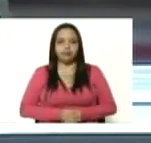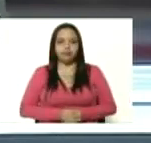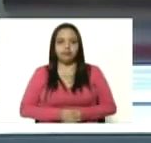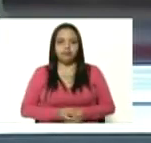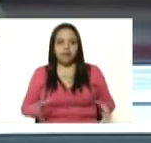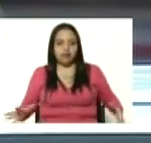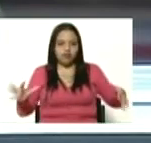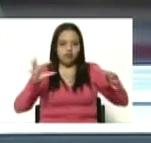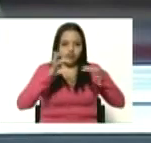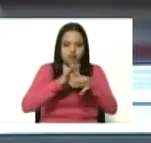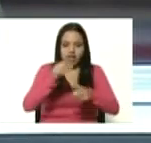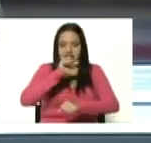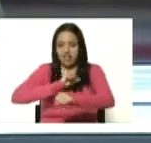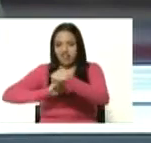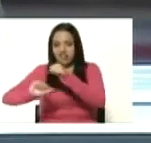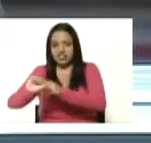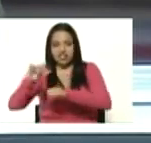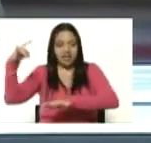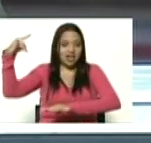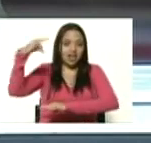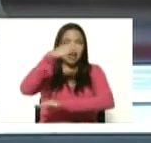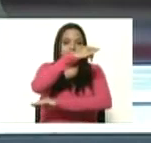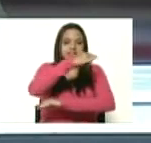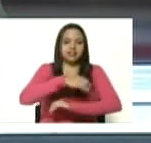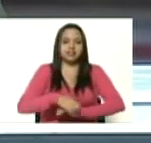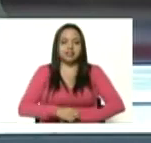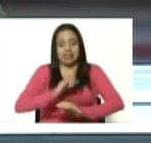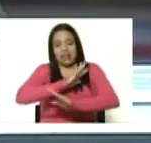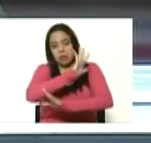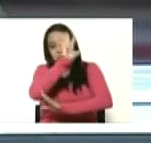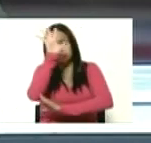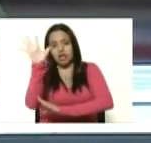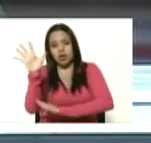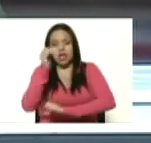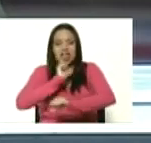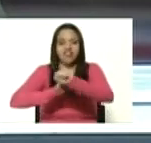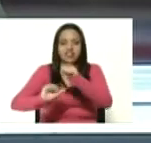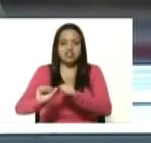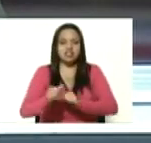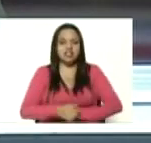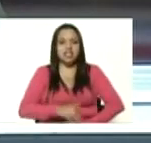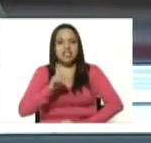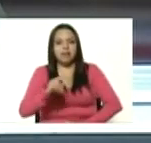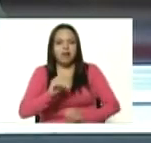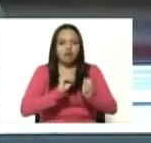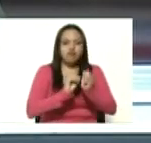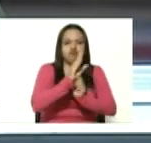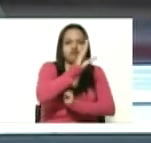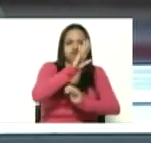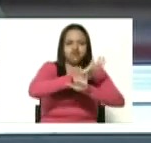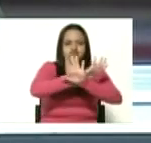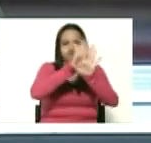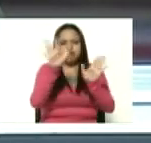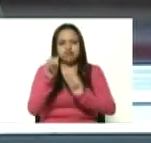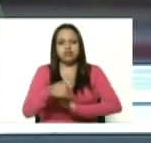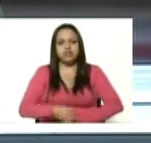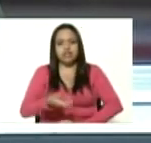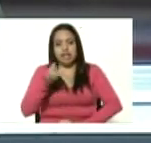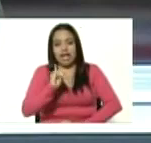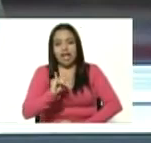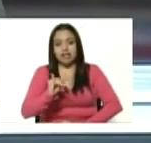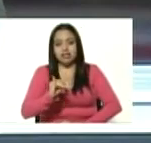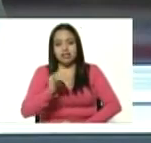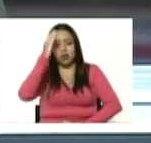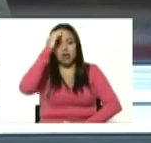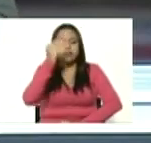complemento de la defensa aérea la defensa aérea misilística en manos de la milicia nacional